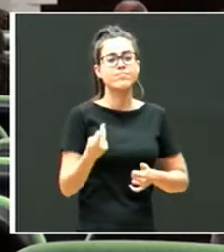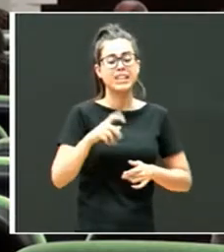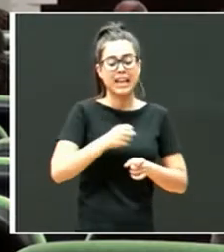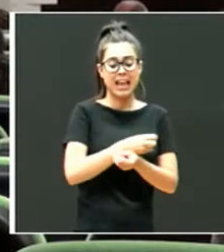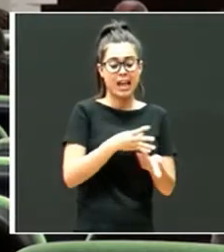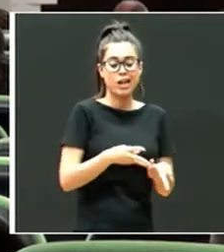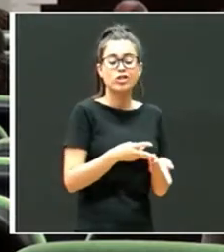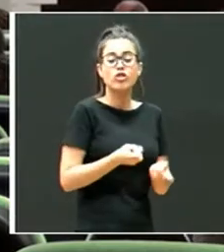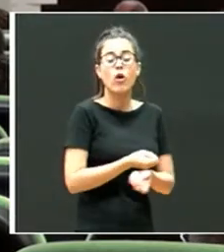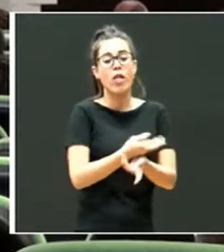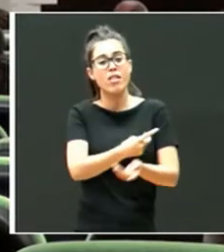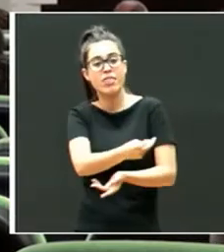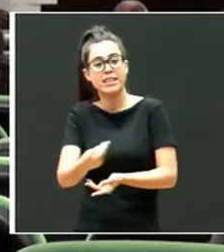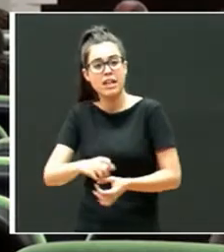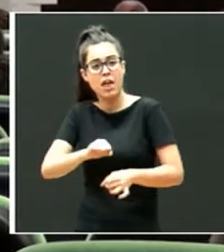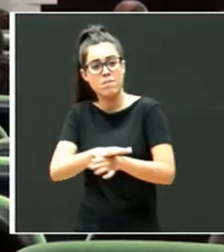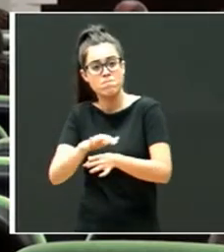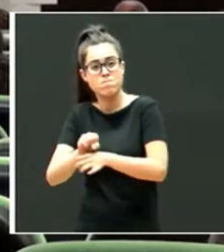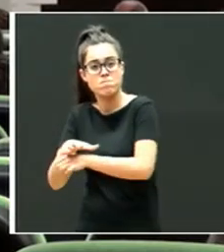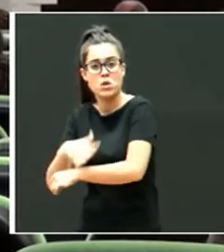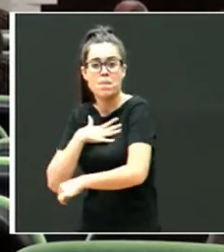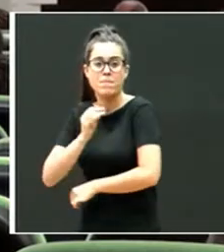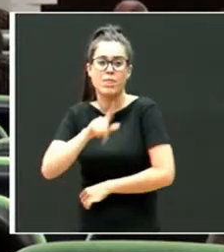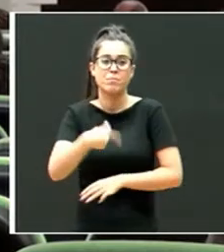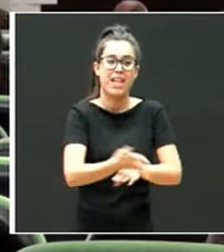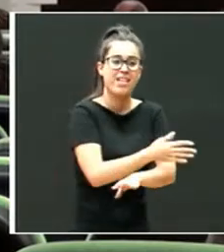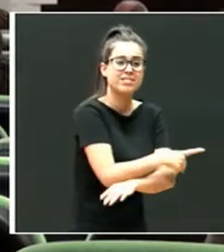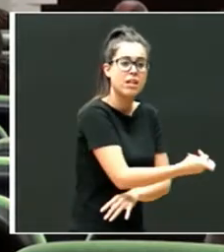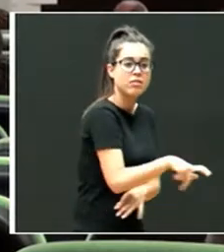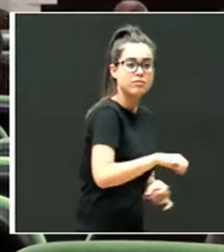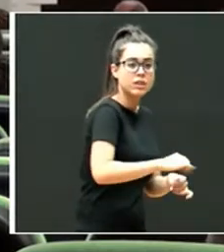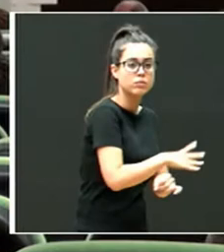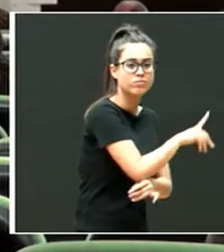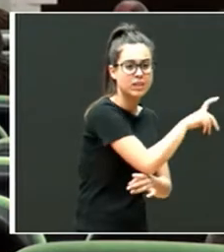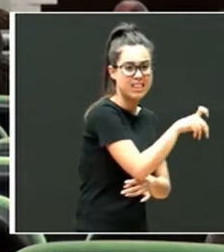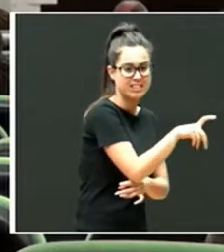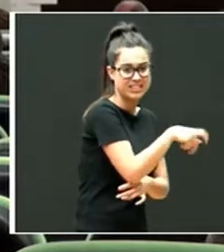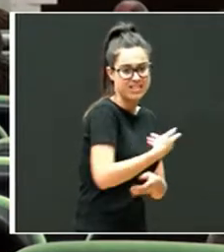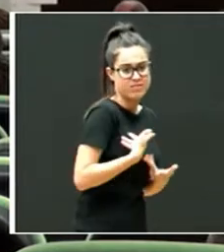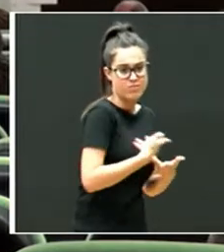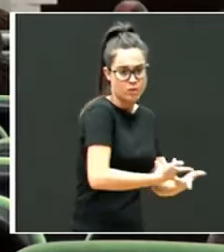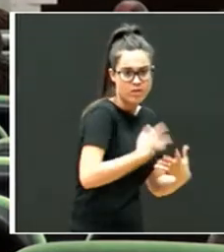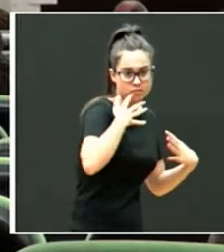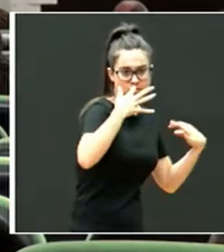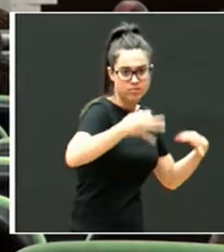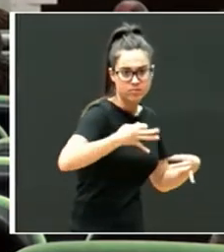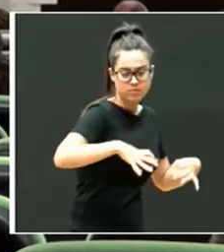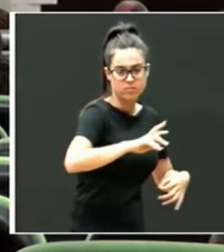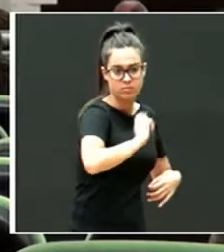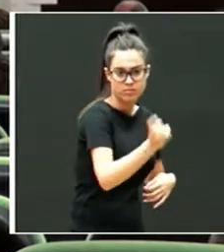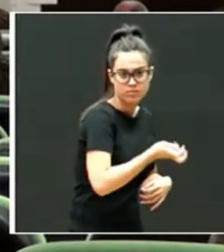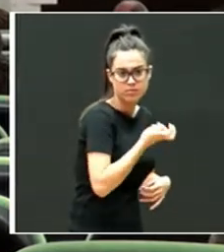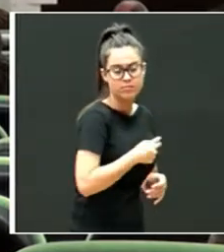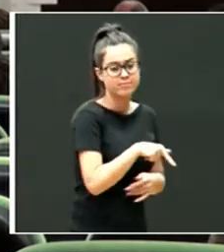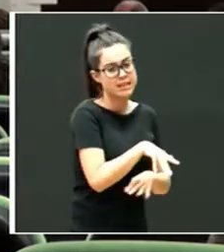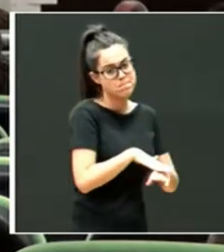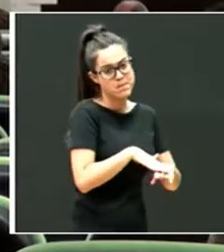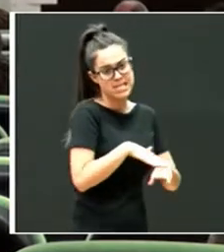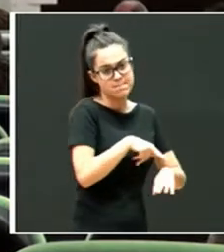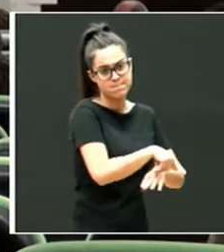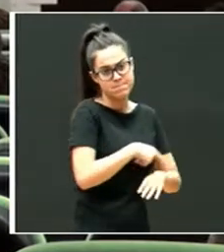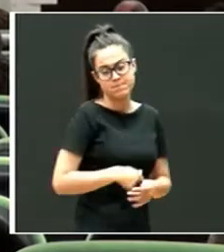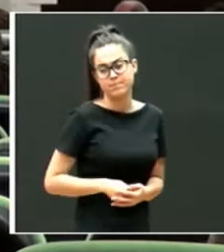necesidades probablemente también. Seguramente van a ser necesarios otros factores, pero esta es básica y fundamental.